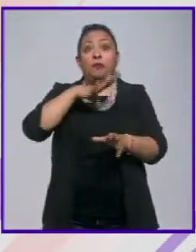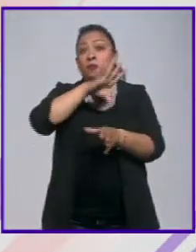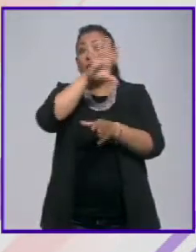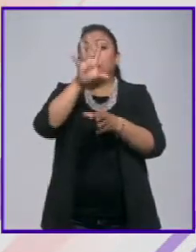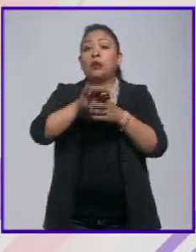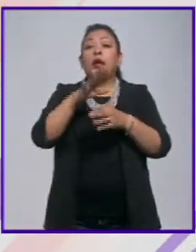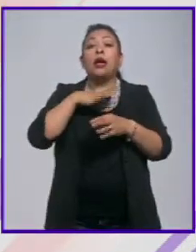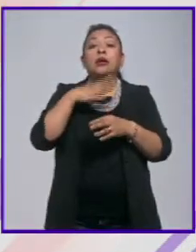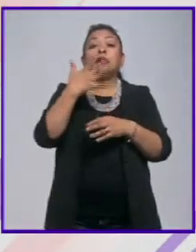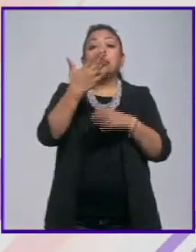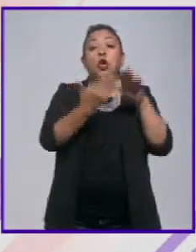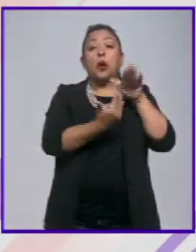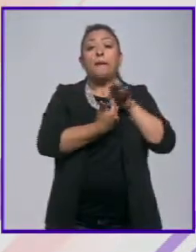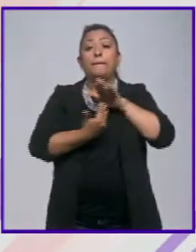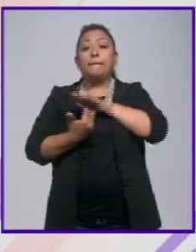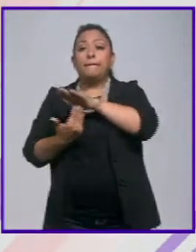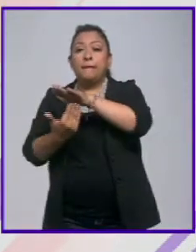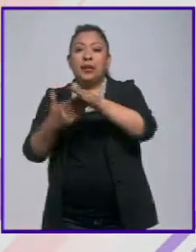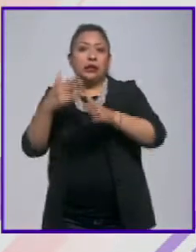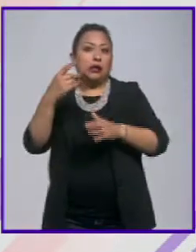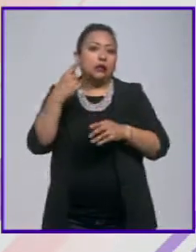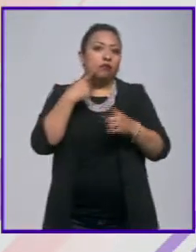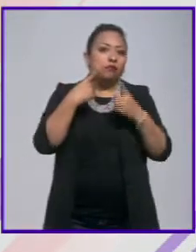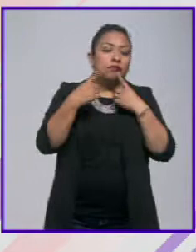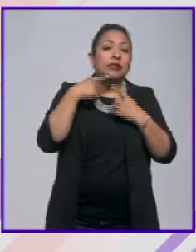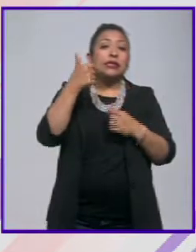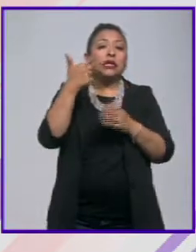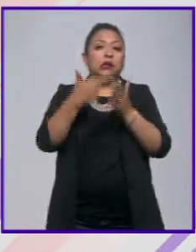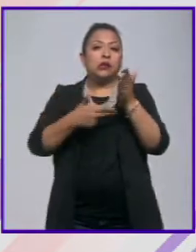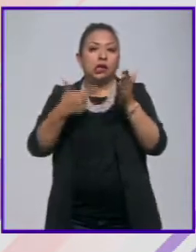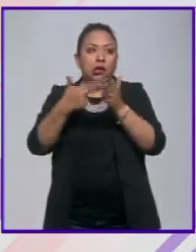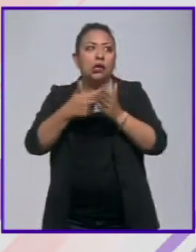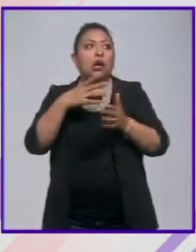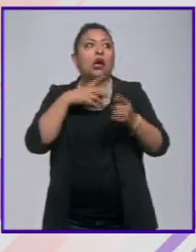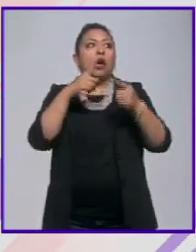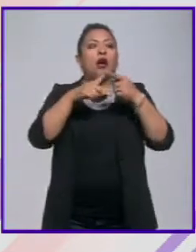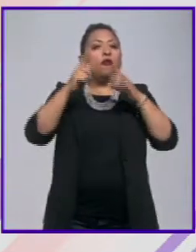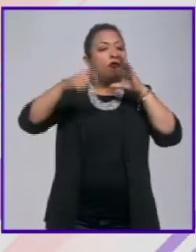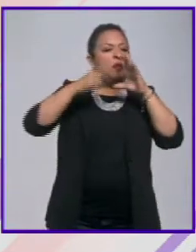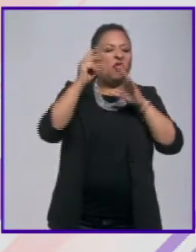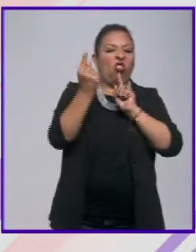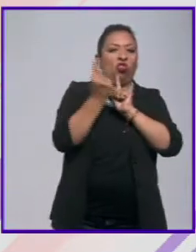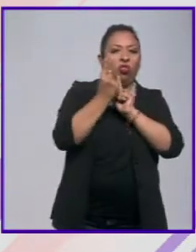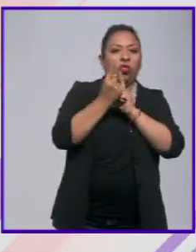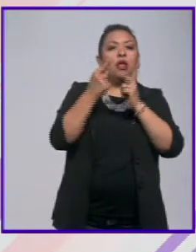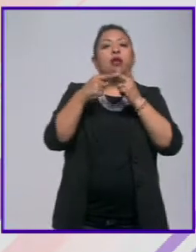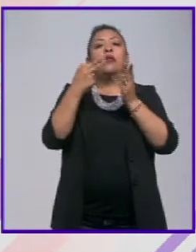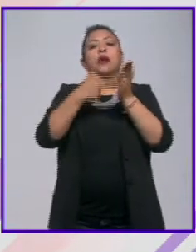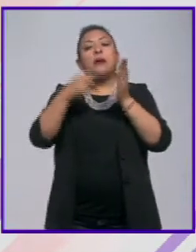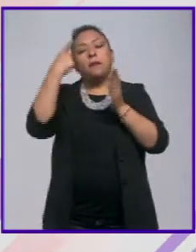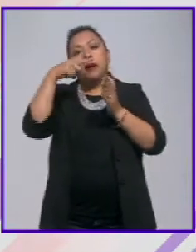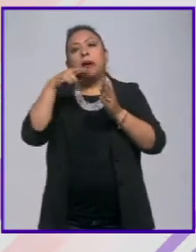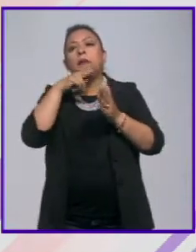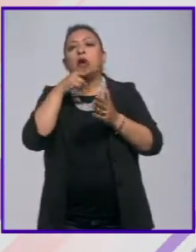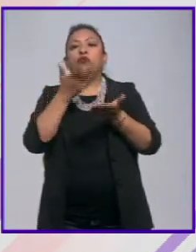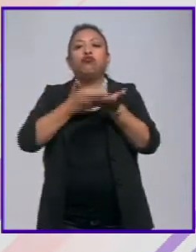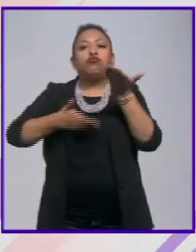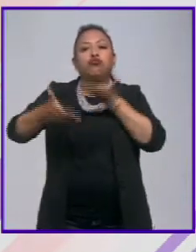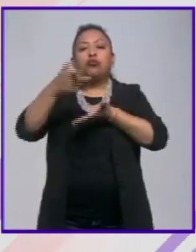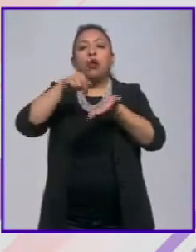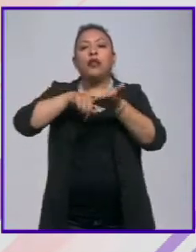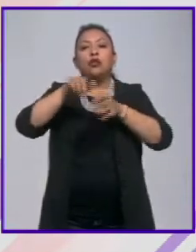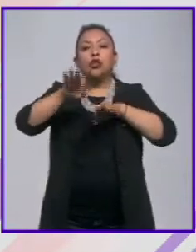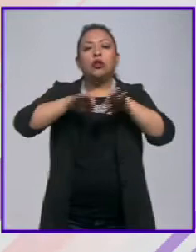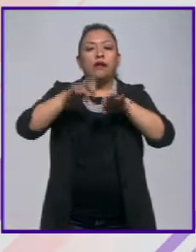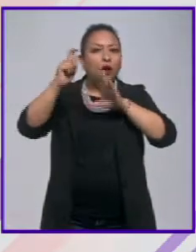realizarán cinco mesas de discusión y seis talleres, entre los que destaca Filmando No Acosando, taller para mejorar las dinámicas laborales en una